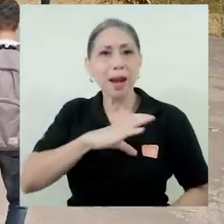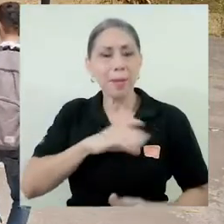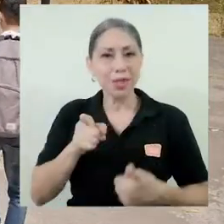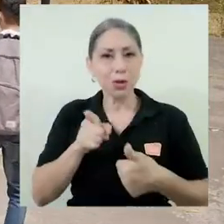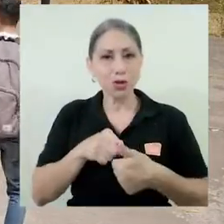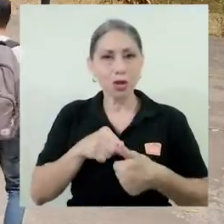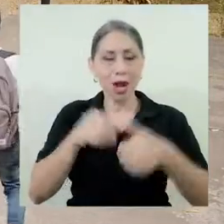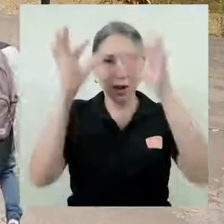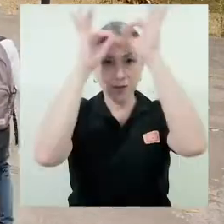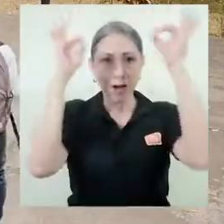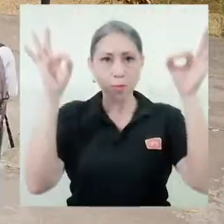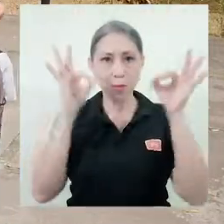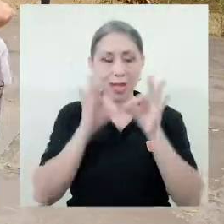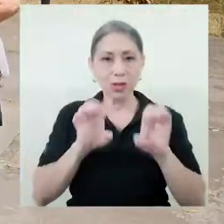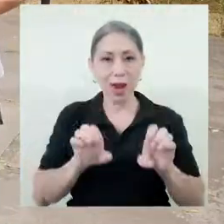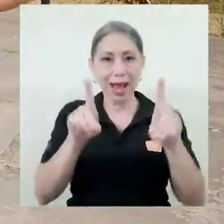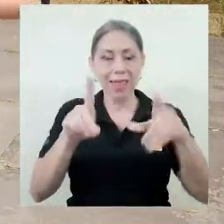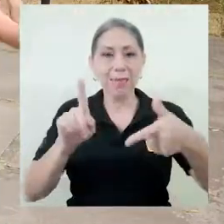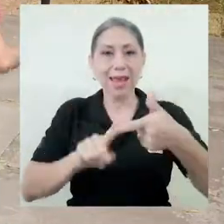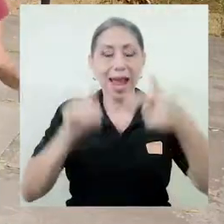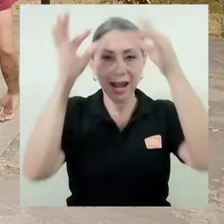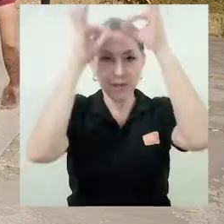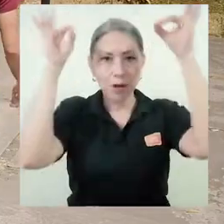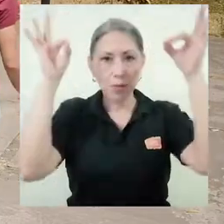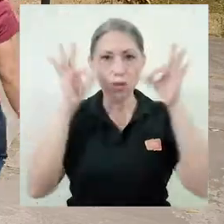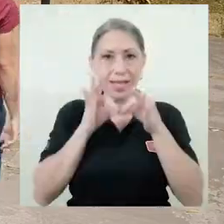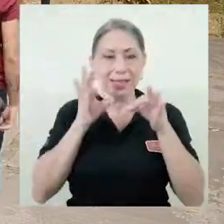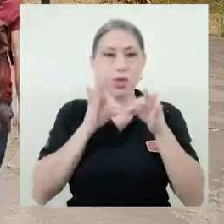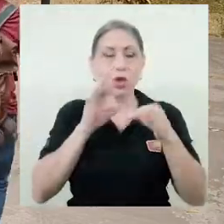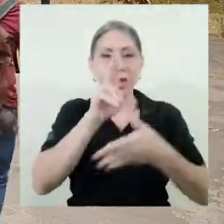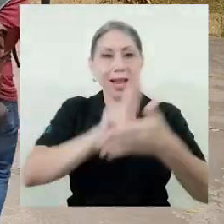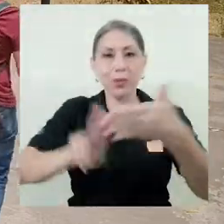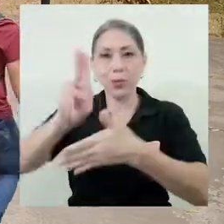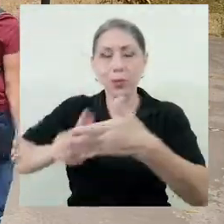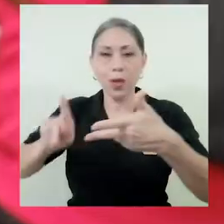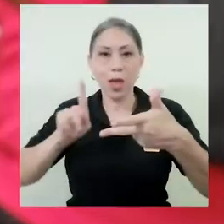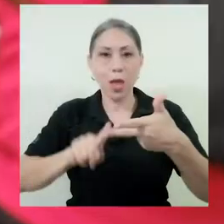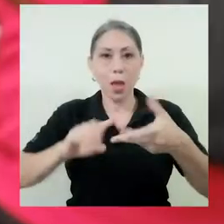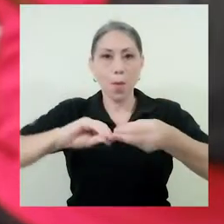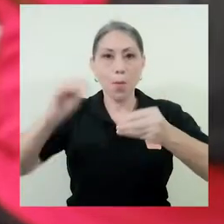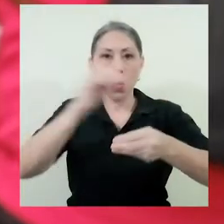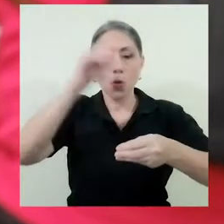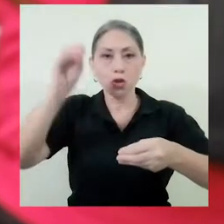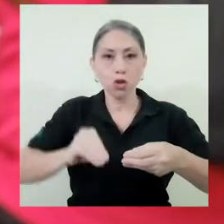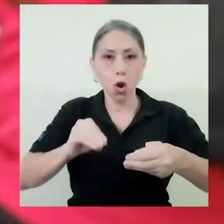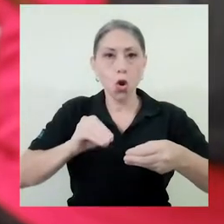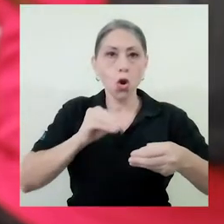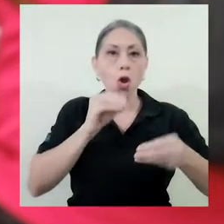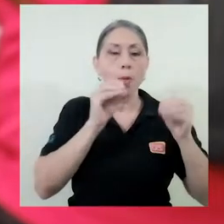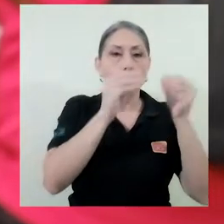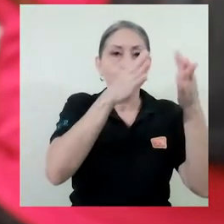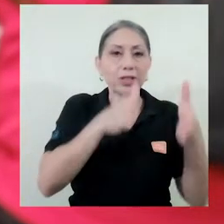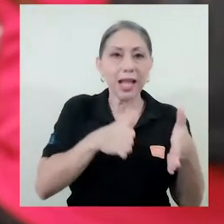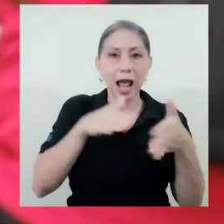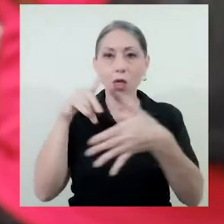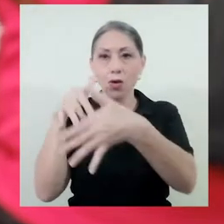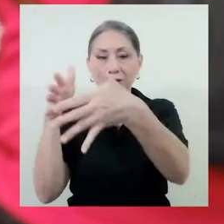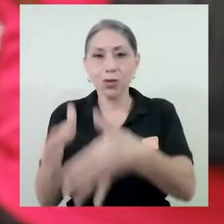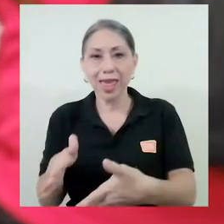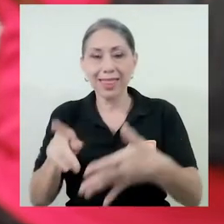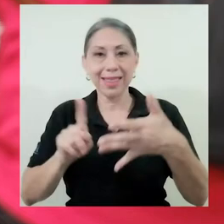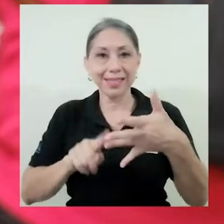parámetros. La reputación académica, la reputación de empleadores, la proporción entre profesorado y